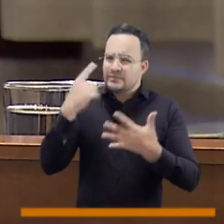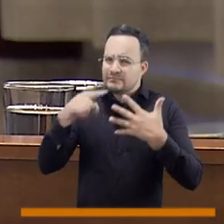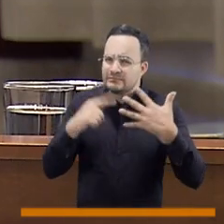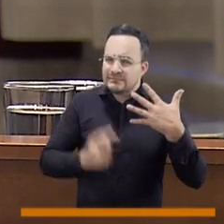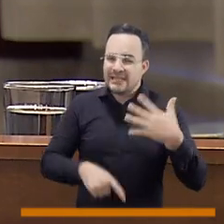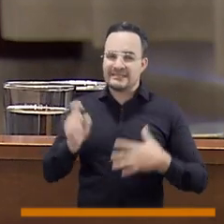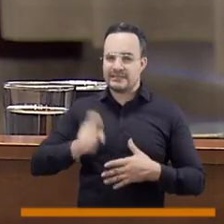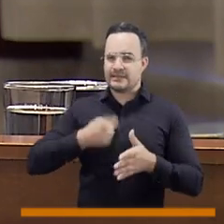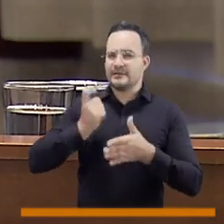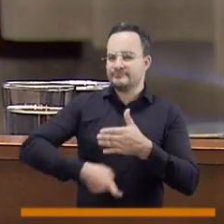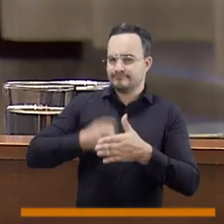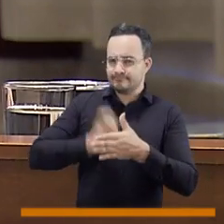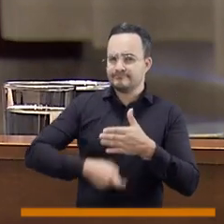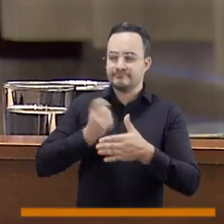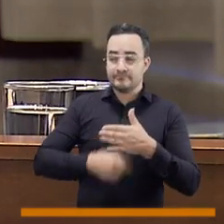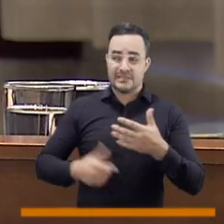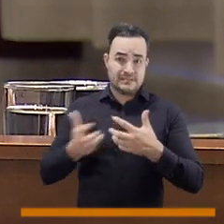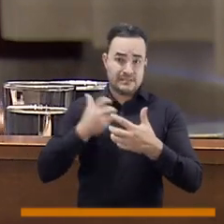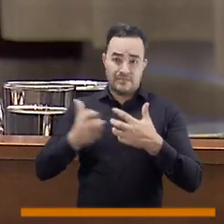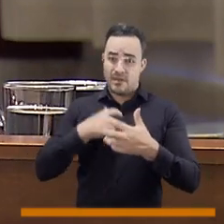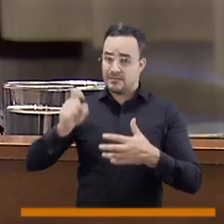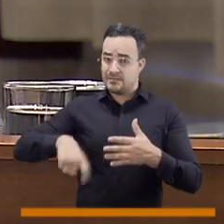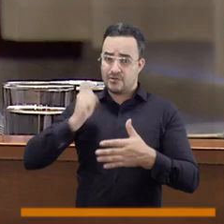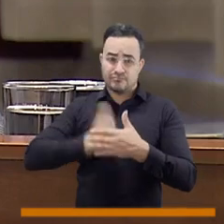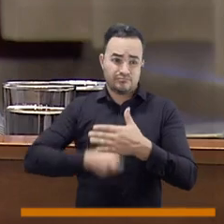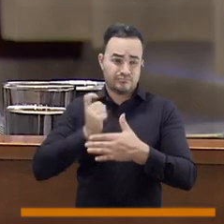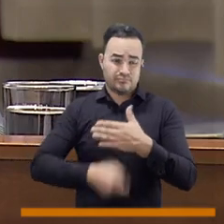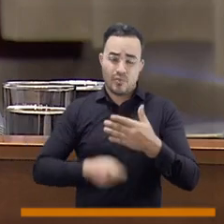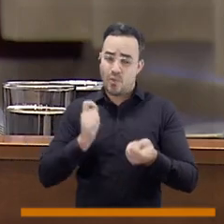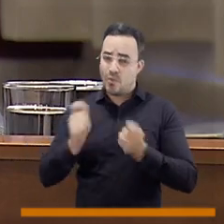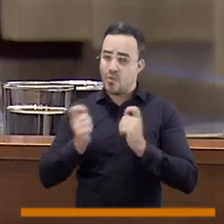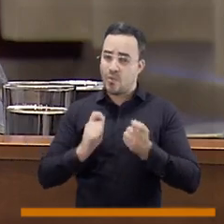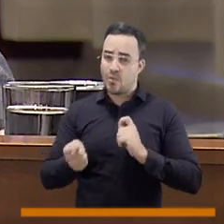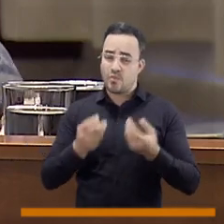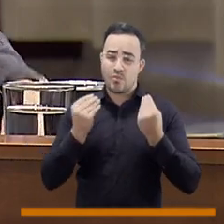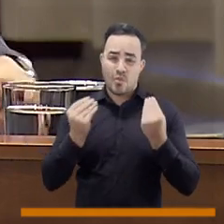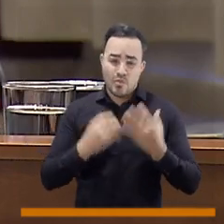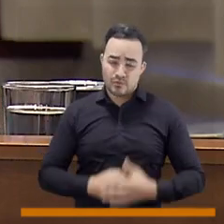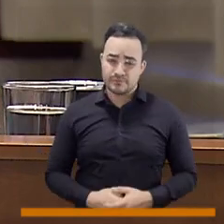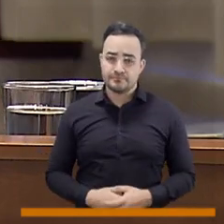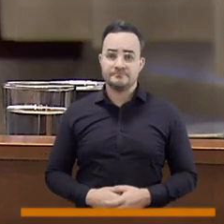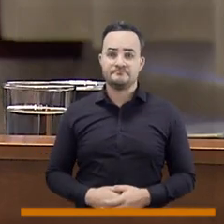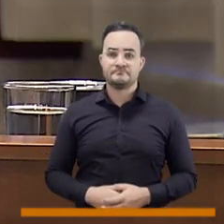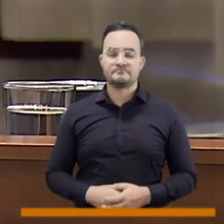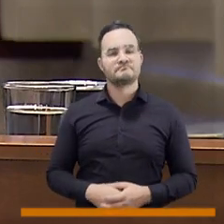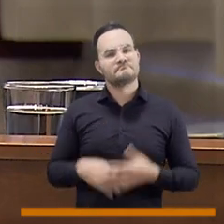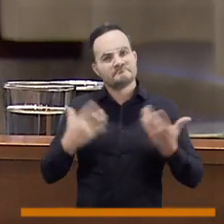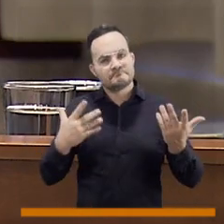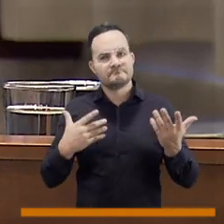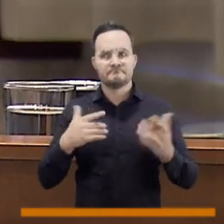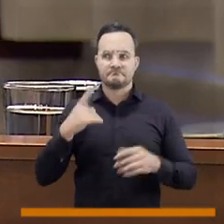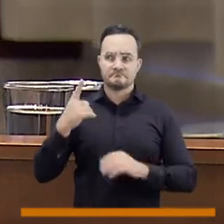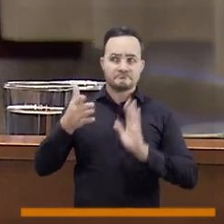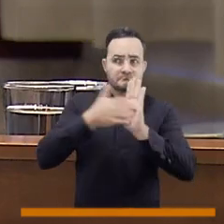Todo eso tiene que mejorar, el sistema tiene que mejorar en muchas cosas. Pero esas razones